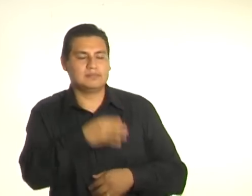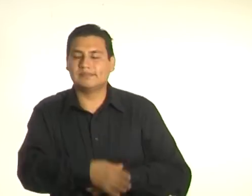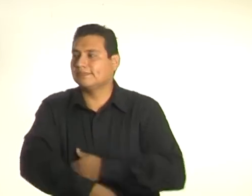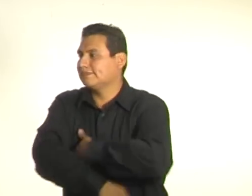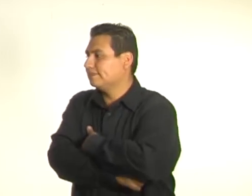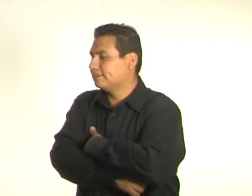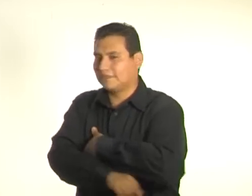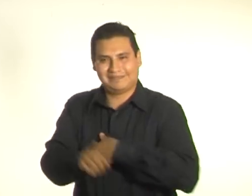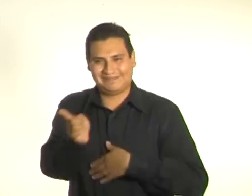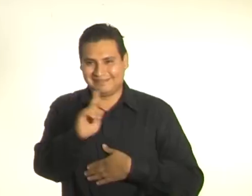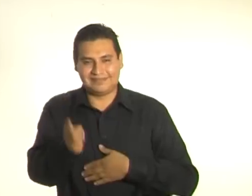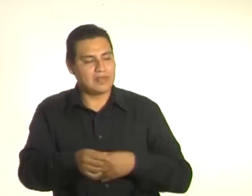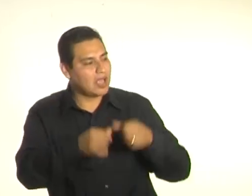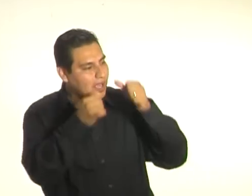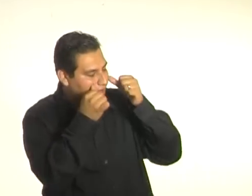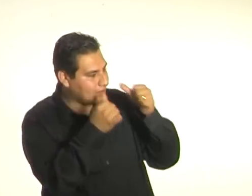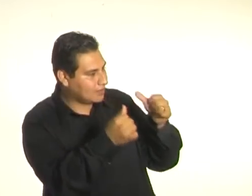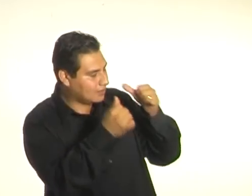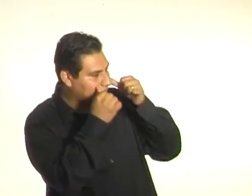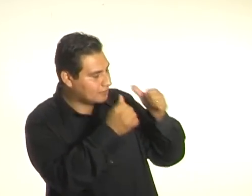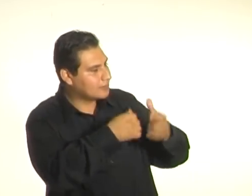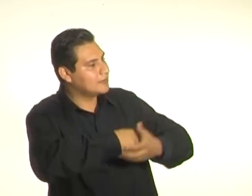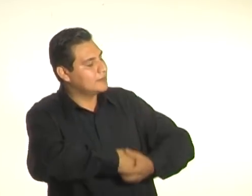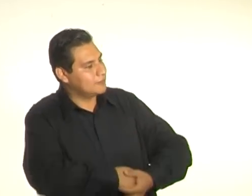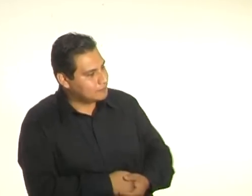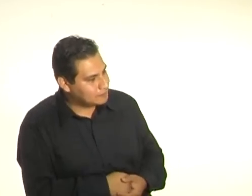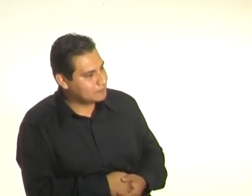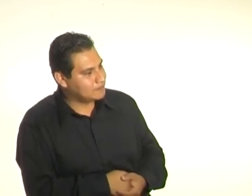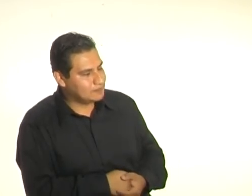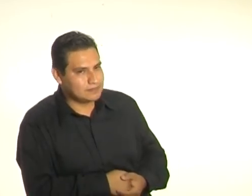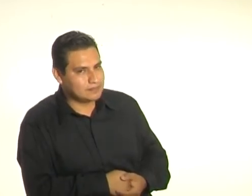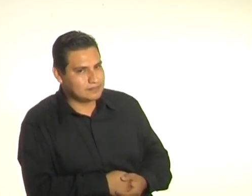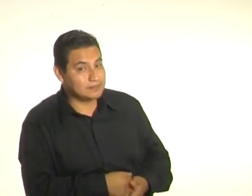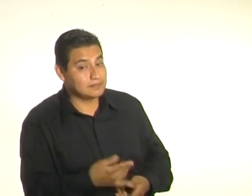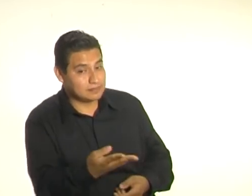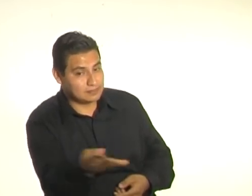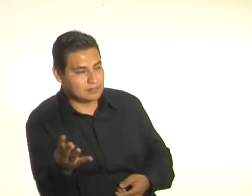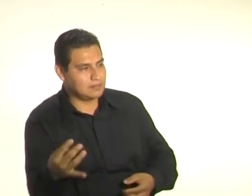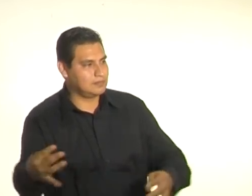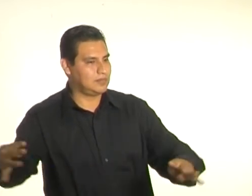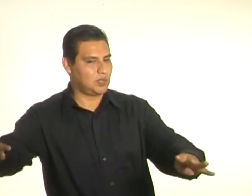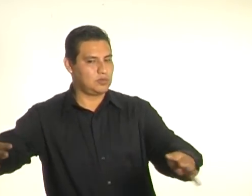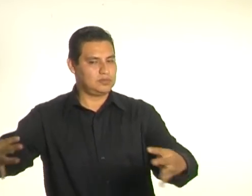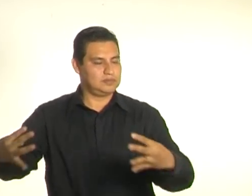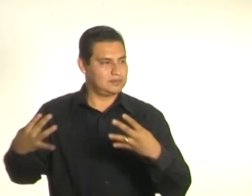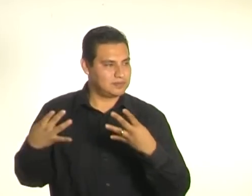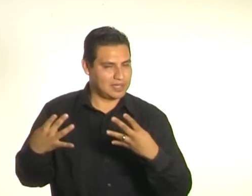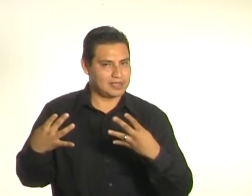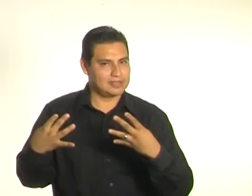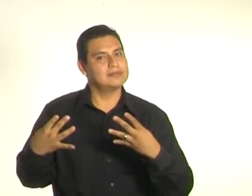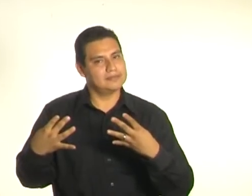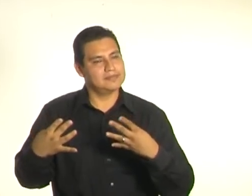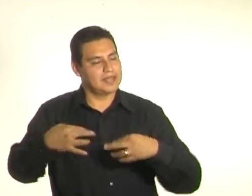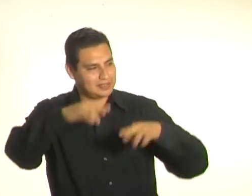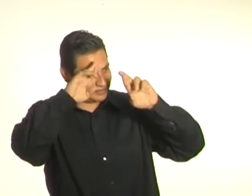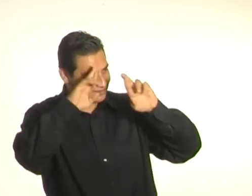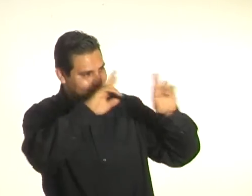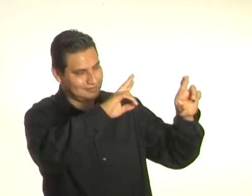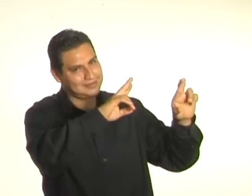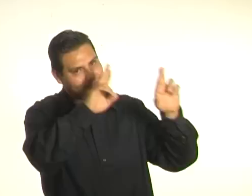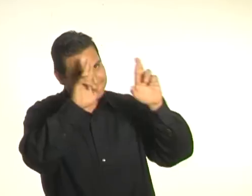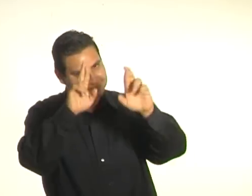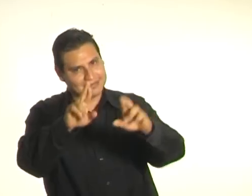Porque en algún momento nosotros vamos a estar allá enfrente y nos vamos a sentir realmente muy mal